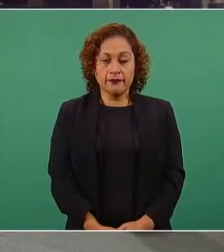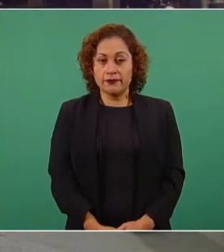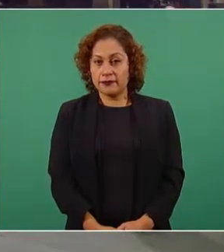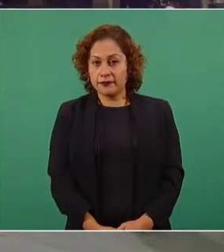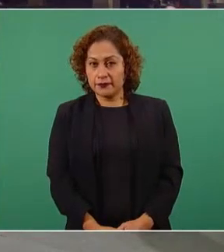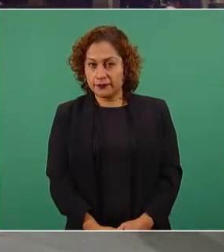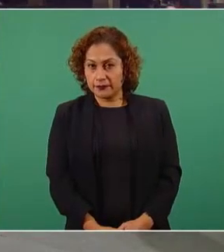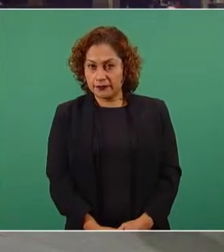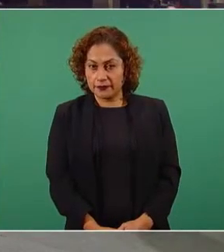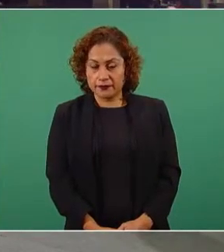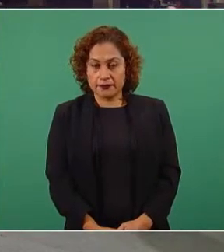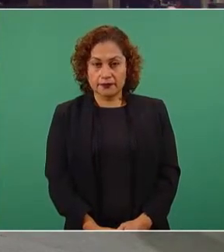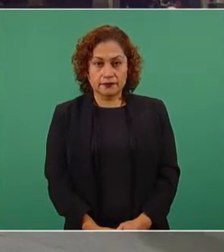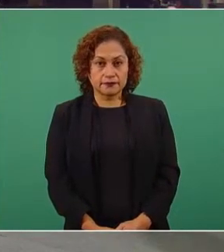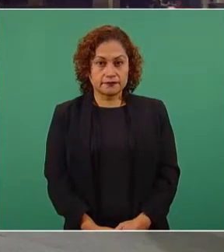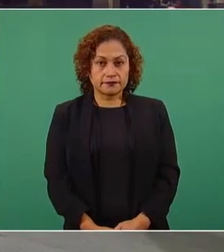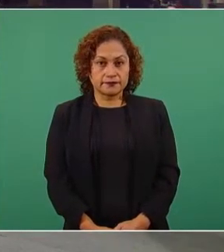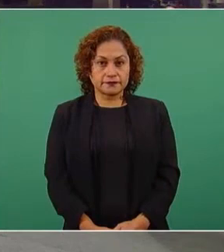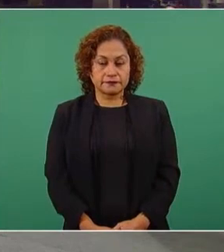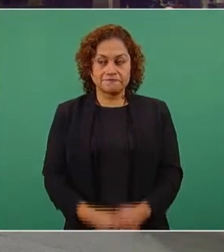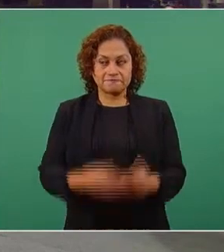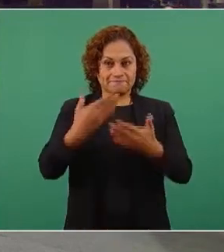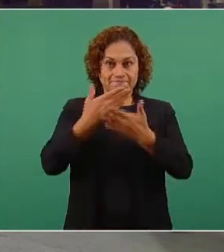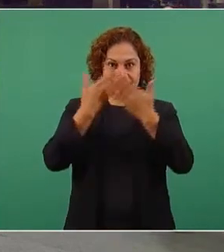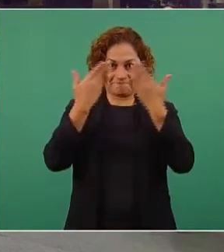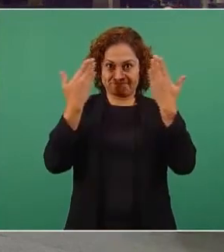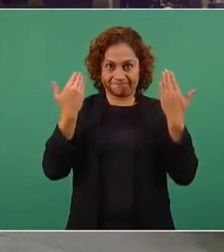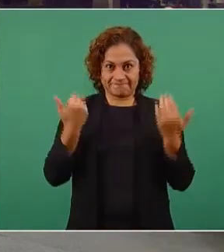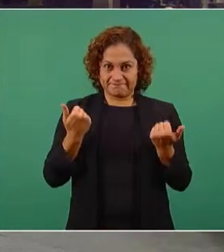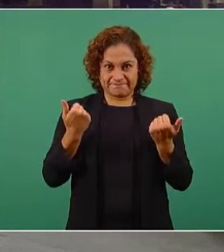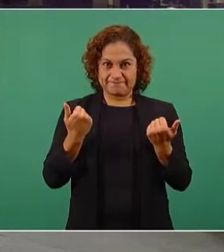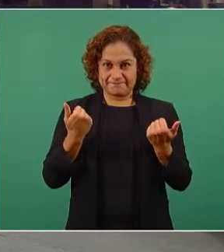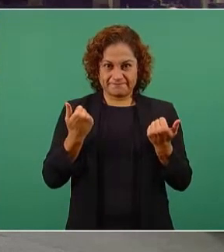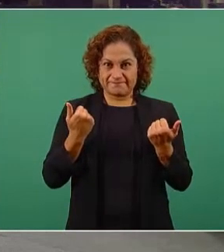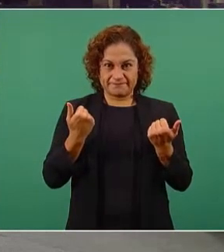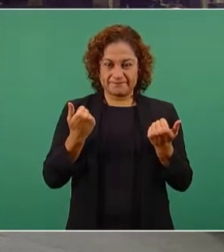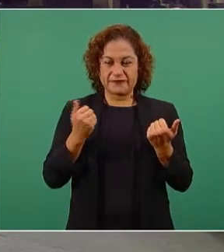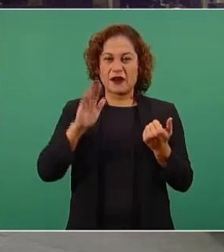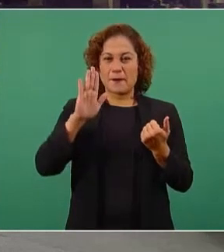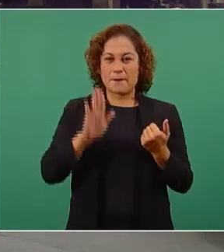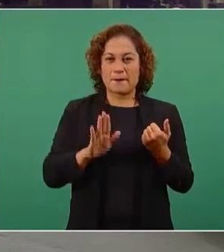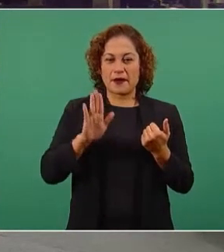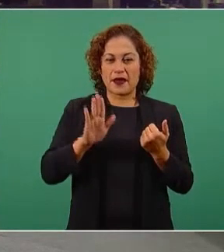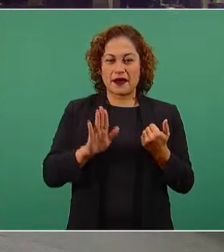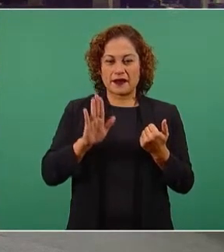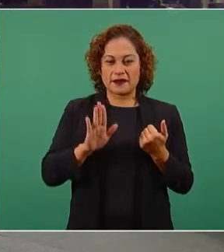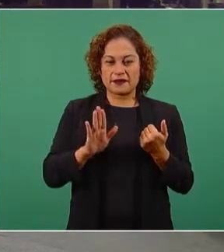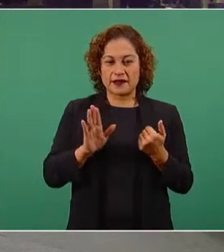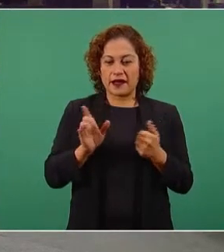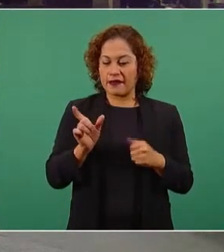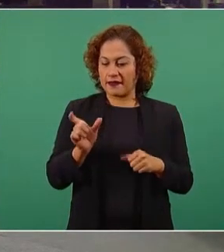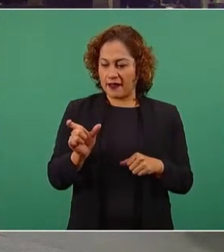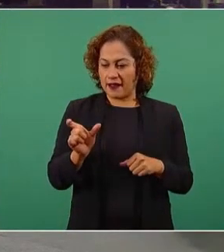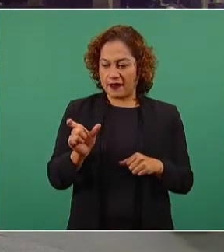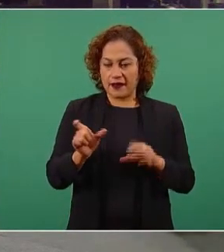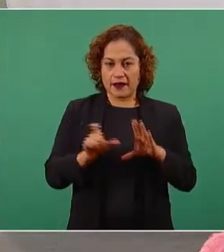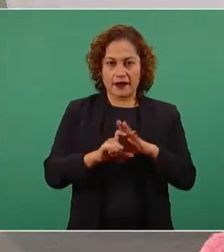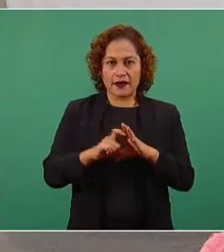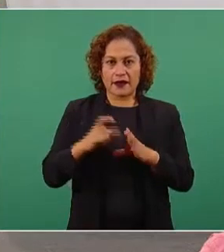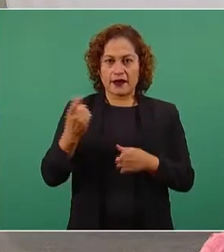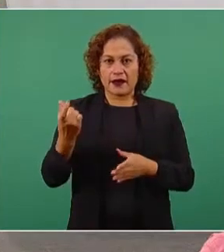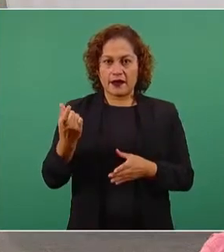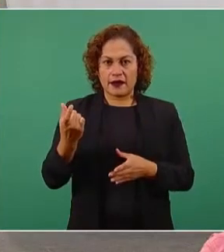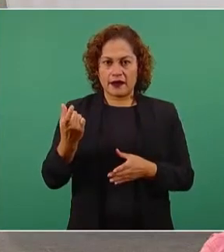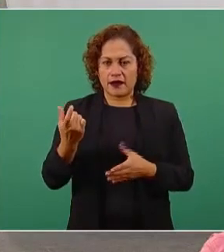no sé, es una tarjeta que se supone, despréndela, no, no es